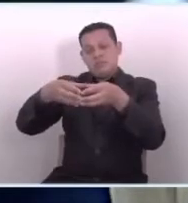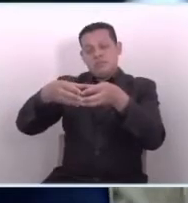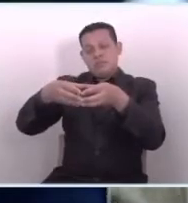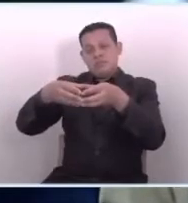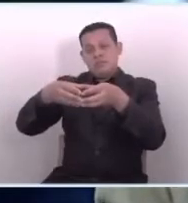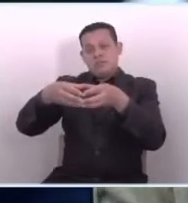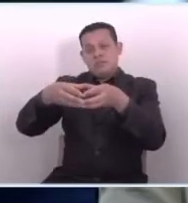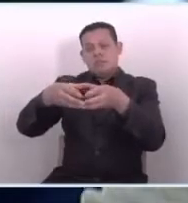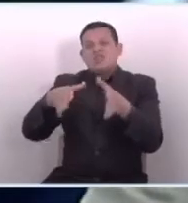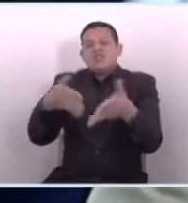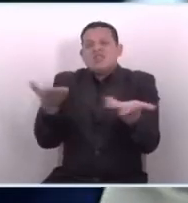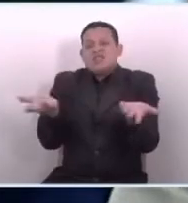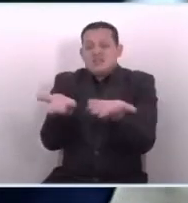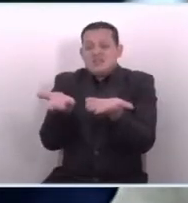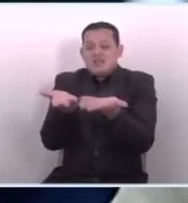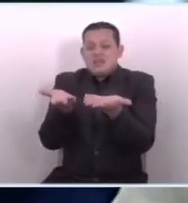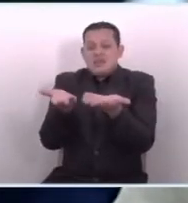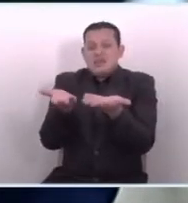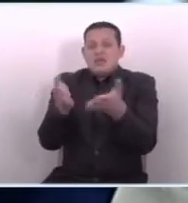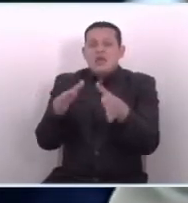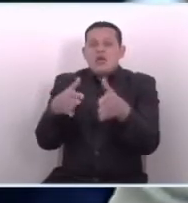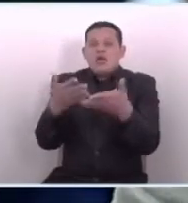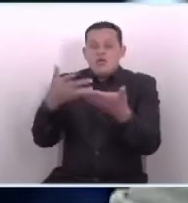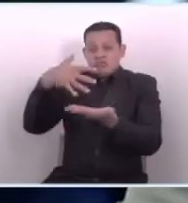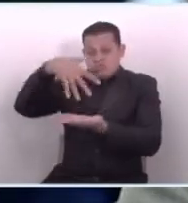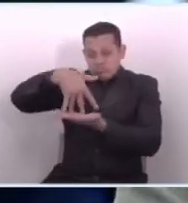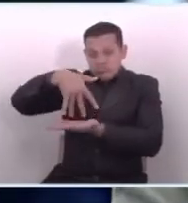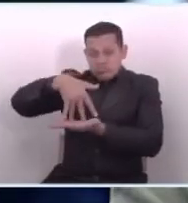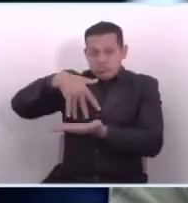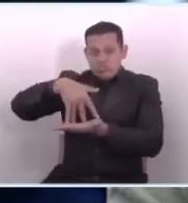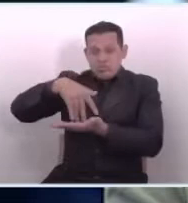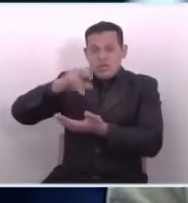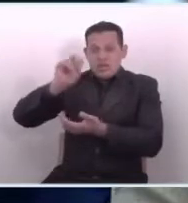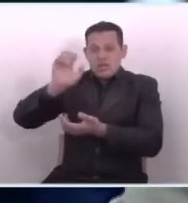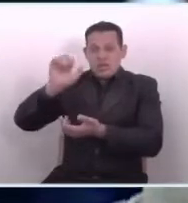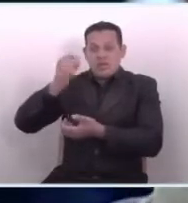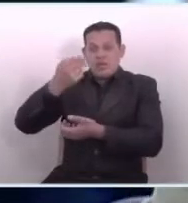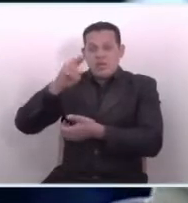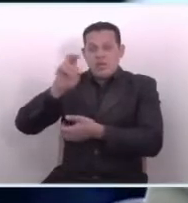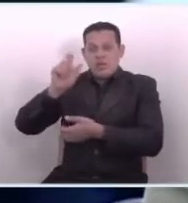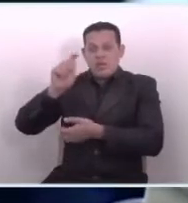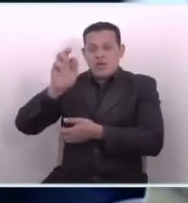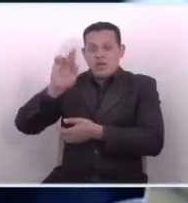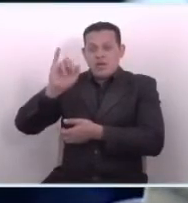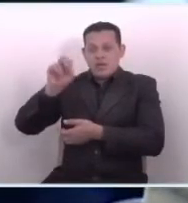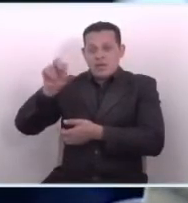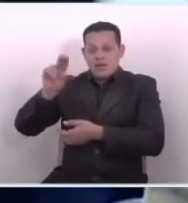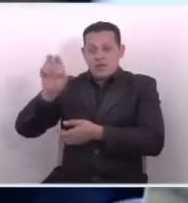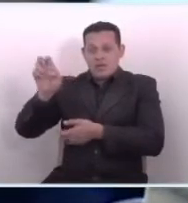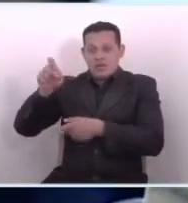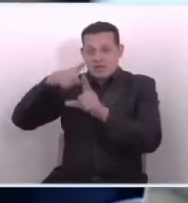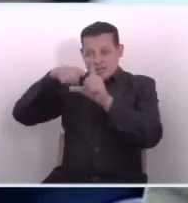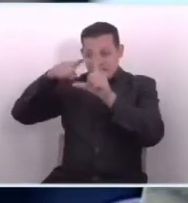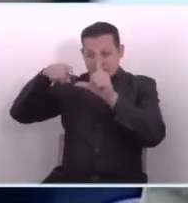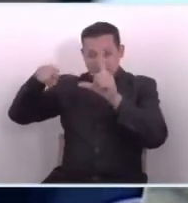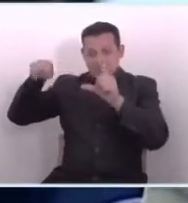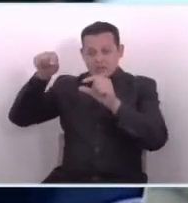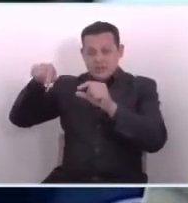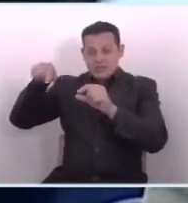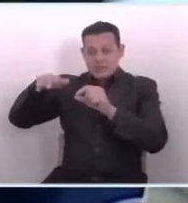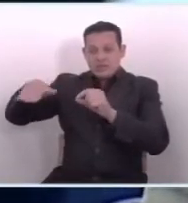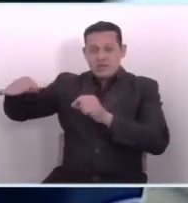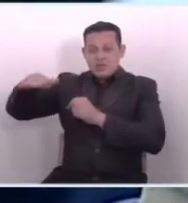¿Qué va a pasar con los pobladores de Nahuaterique? Esos censos binacionales